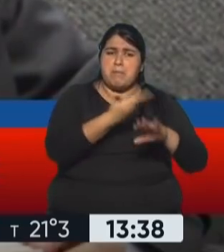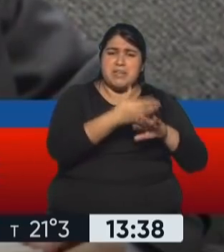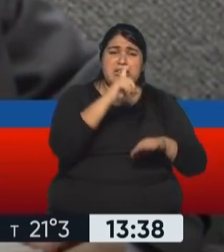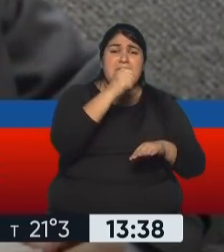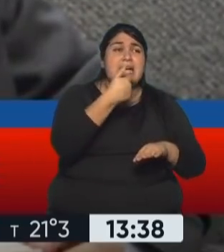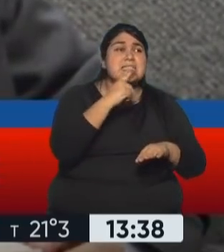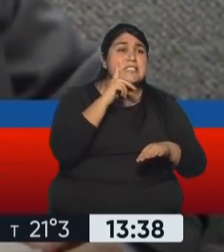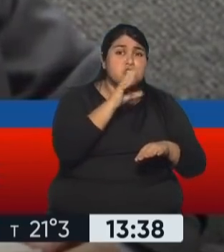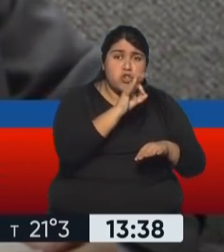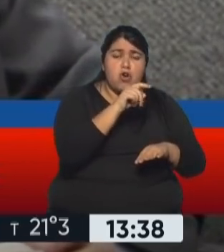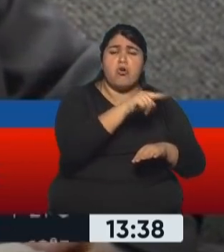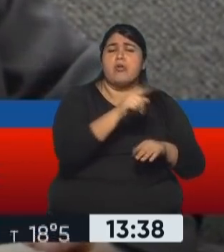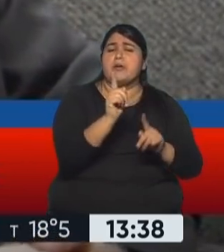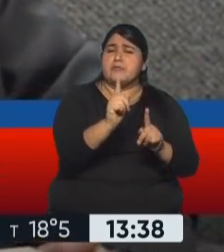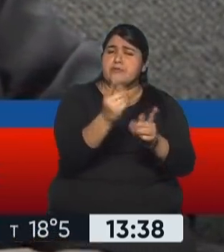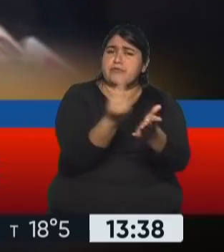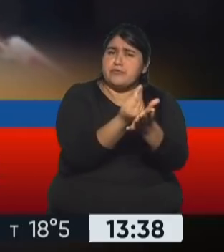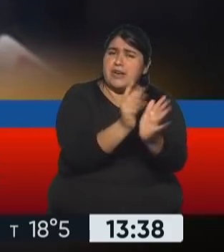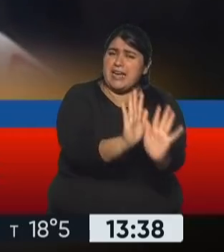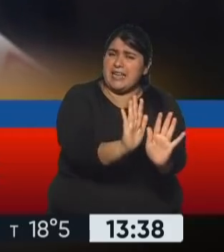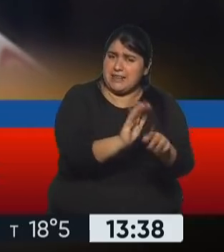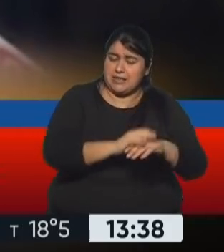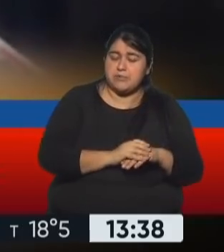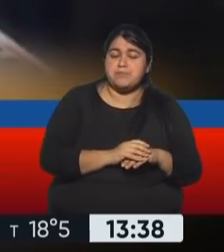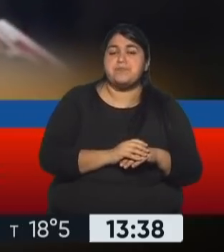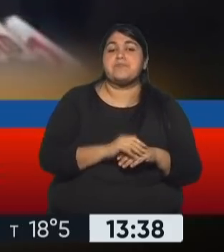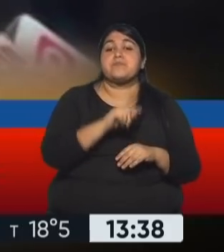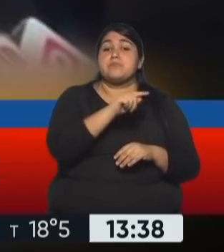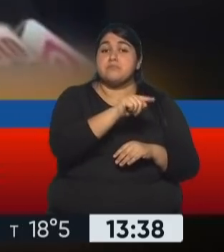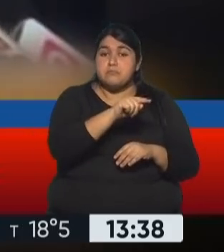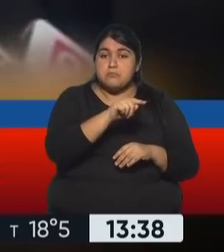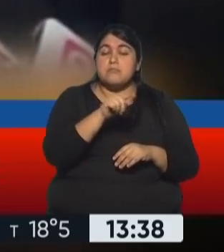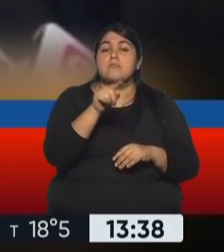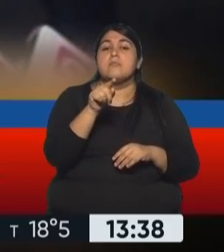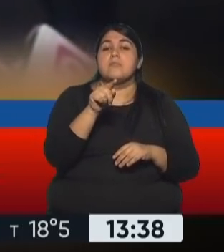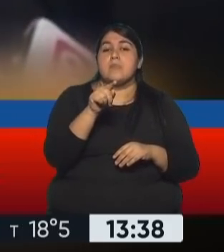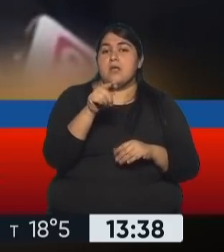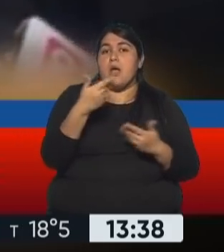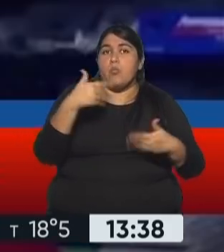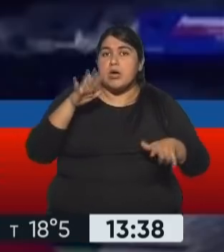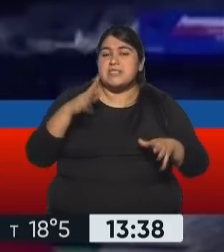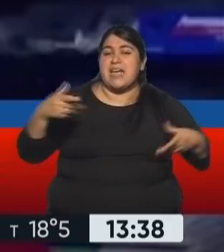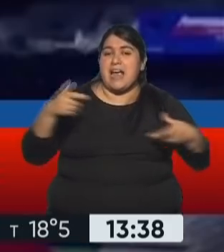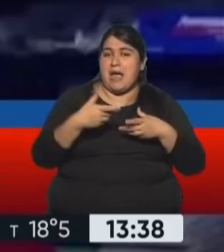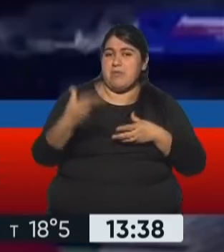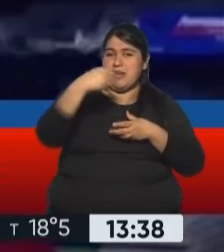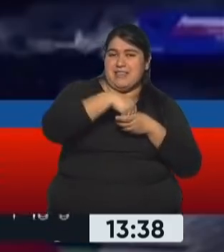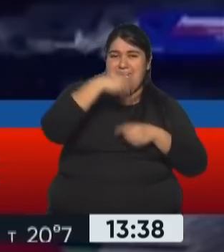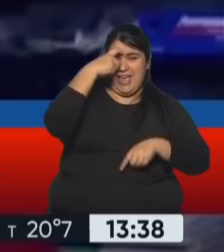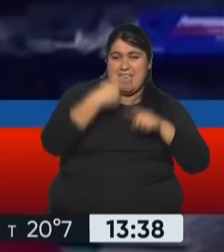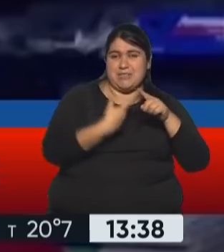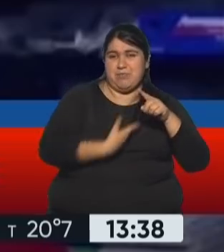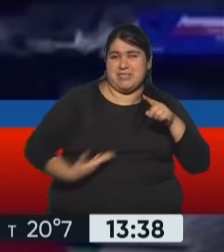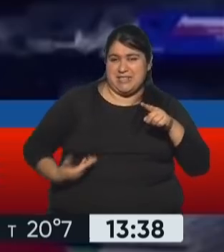Velarde en el Banco Central de Reserva de Perú. También hay versiones de que podría sumarse al nuevo gabinete la excandidata